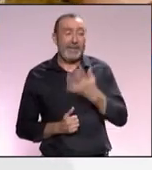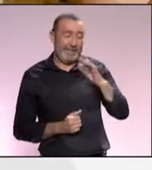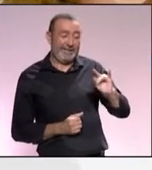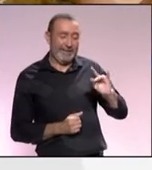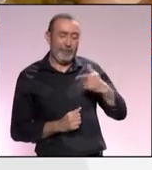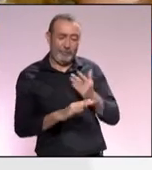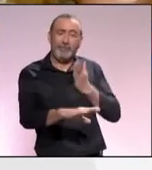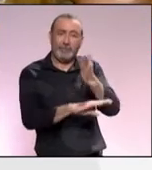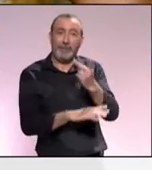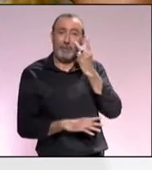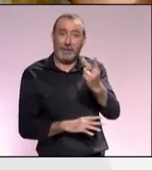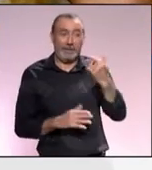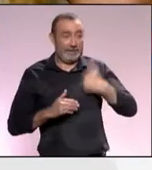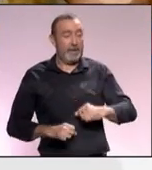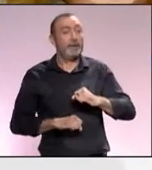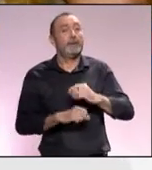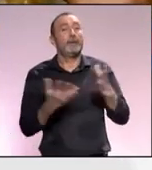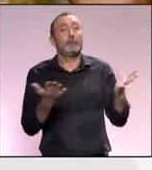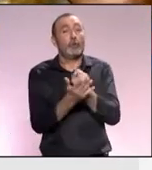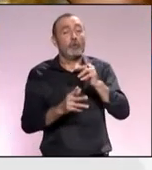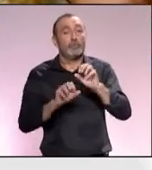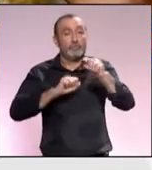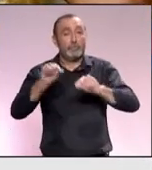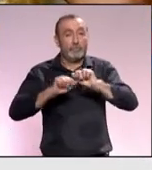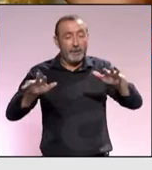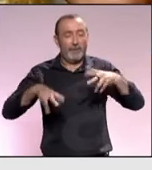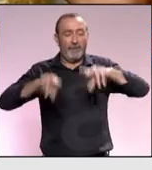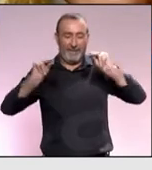sí os visitaré cuando todo esté bien de nuevo